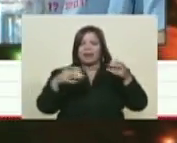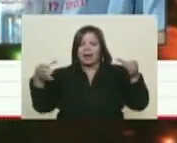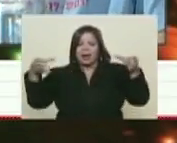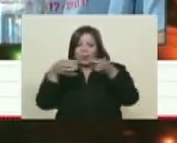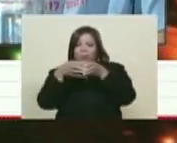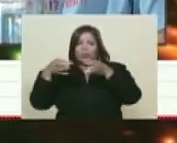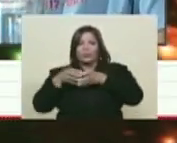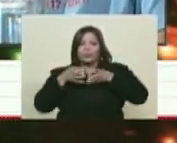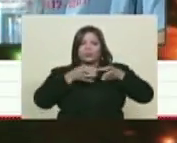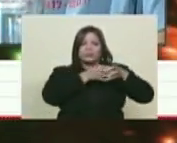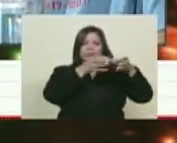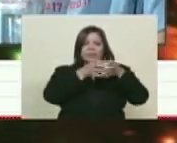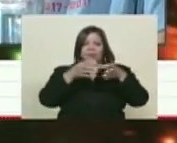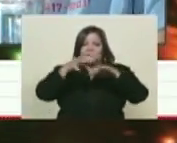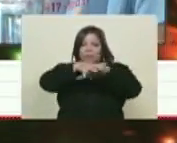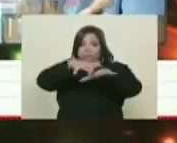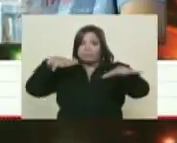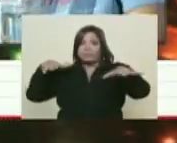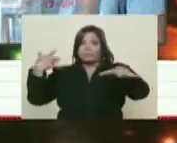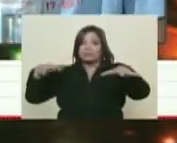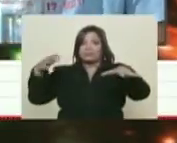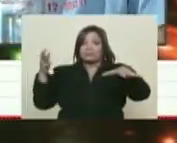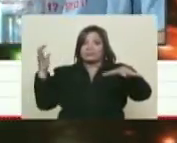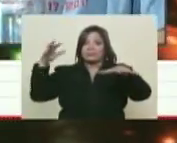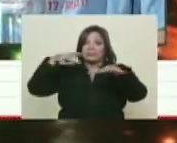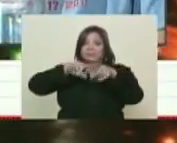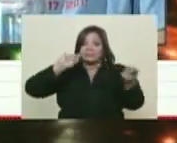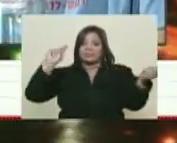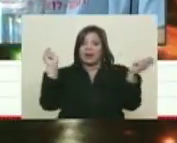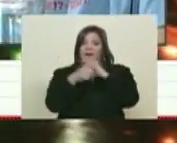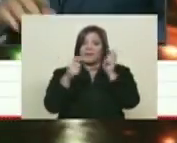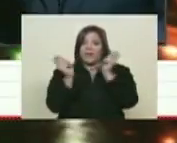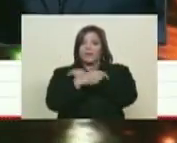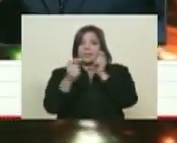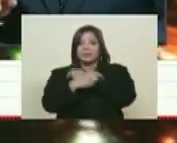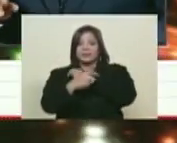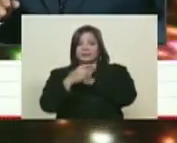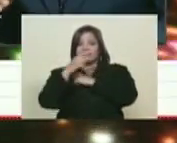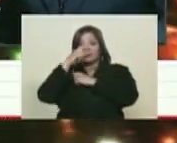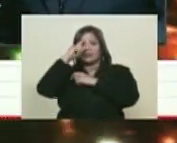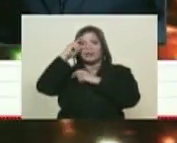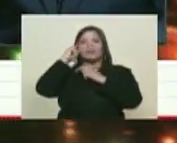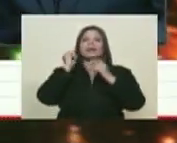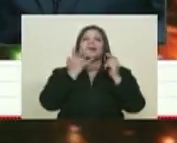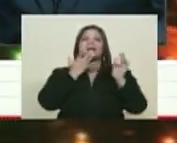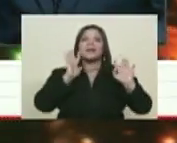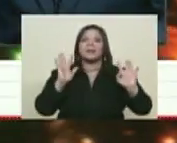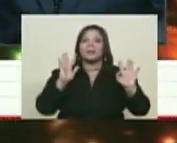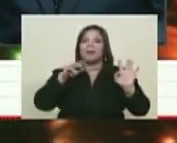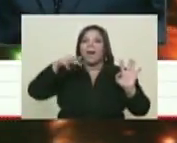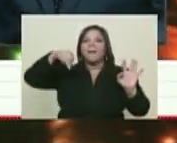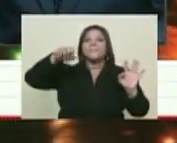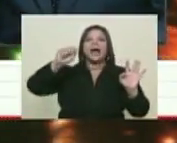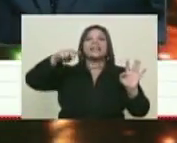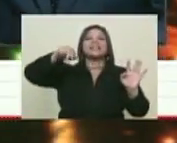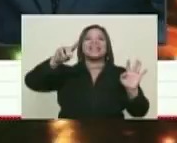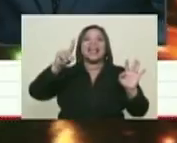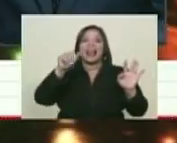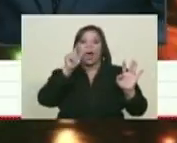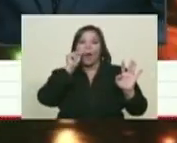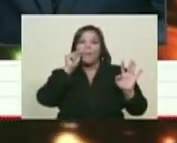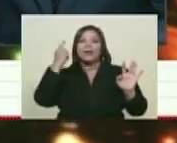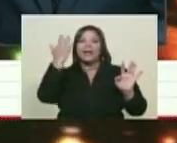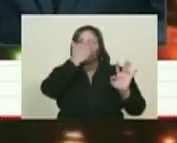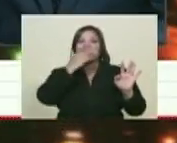a las multitudes y nos han llevado a la transformación. Incluyen en ustedes, por ejemplo, a Mandela cuando